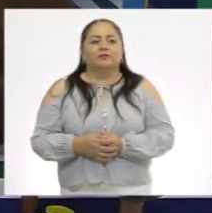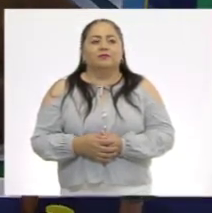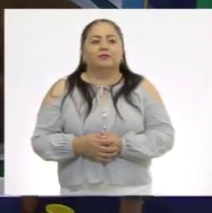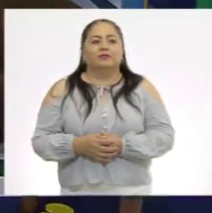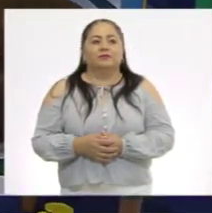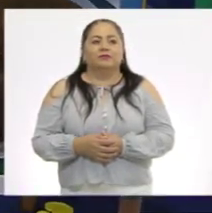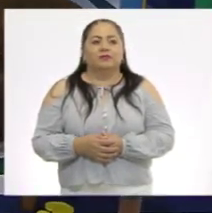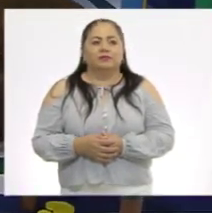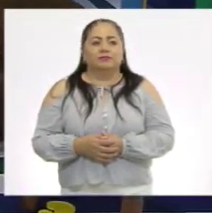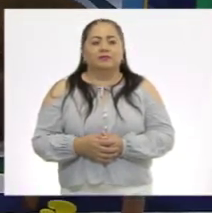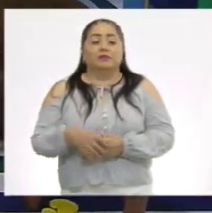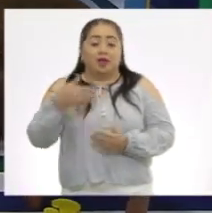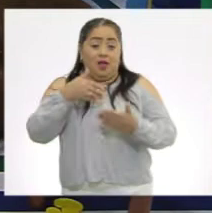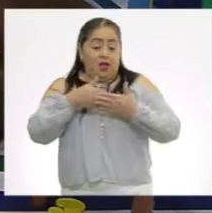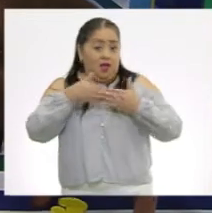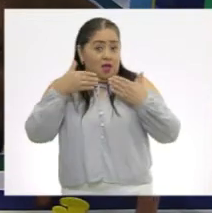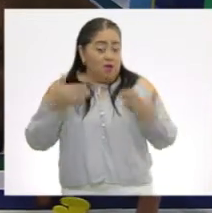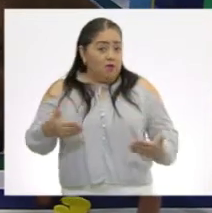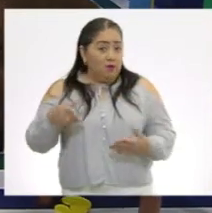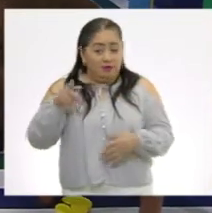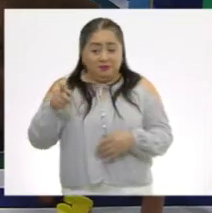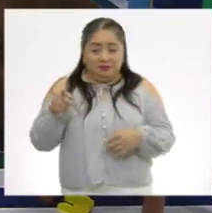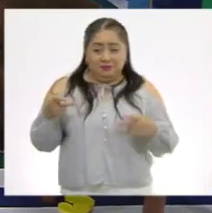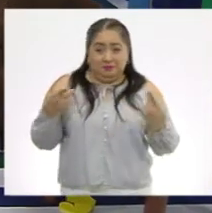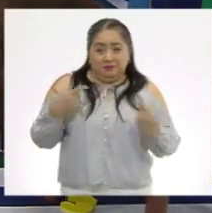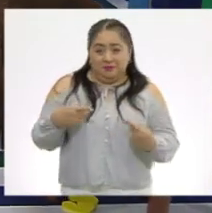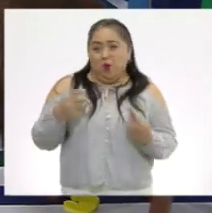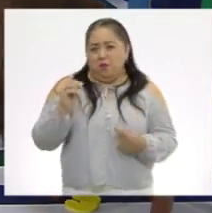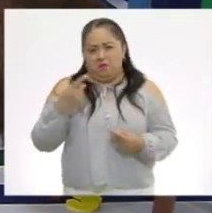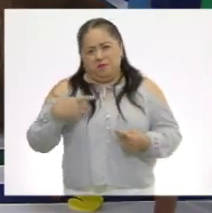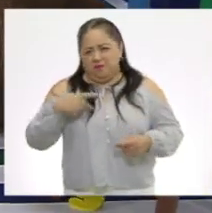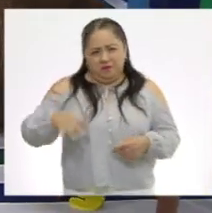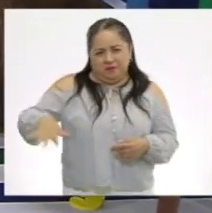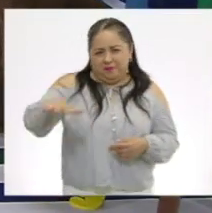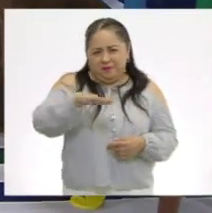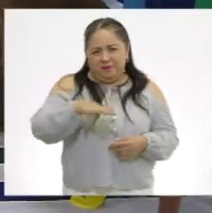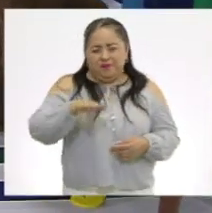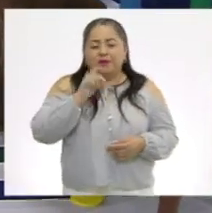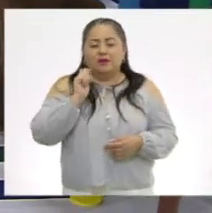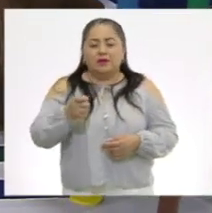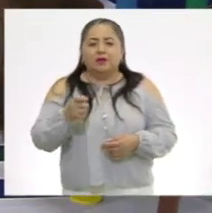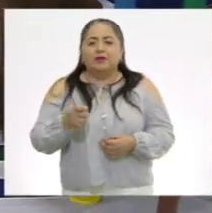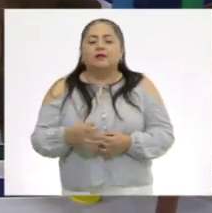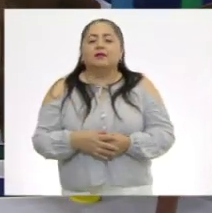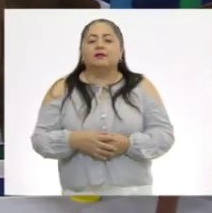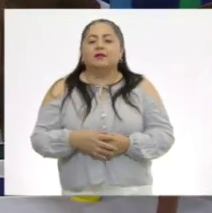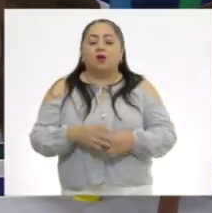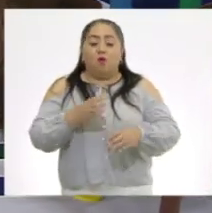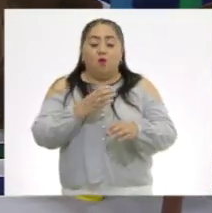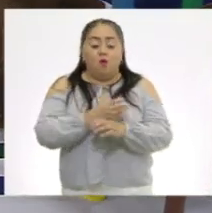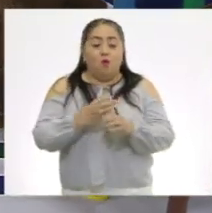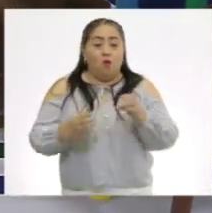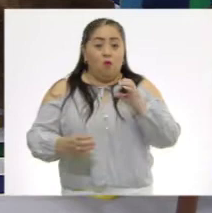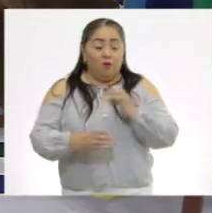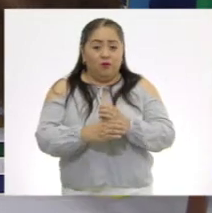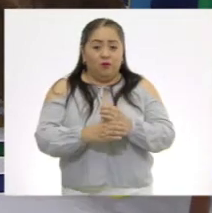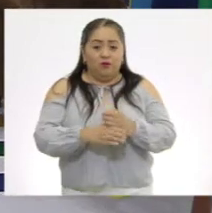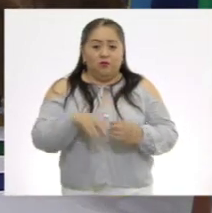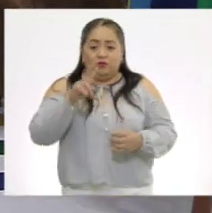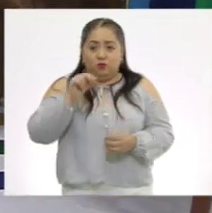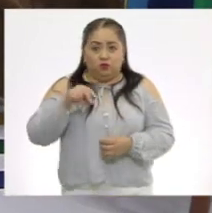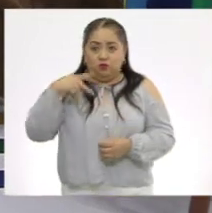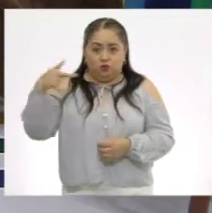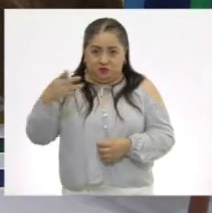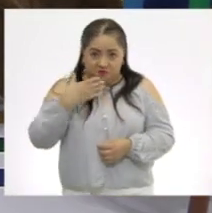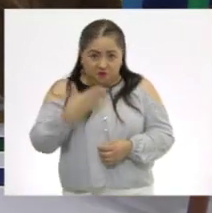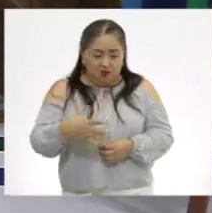La acción que va a tener esa persona o las personas es tomar las cosas que no son